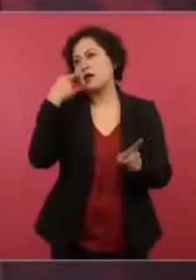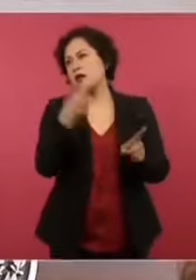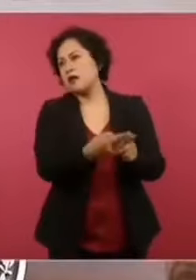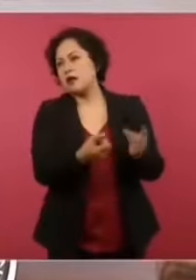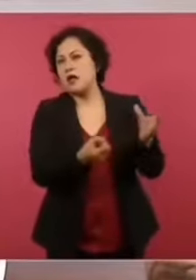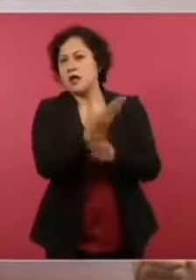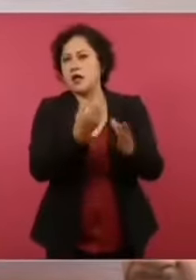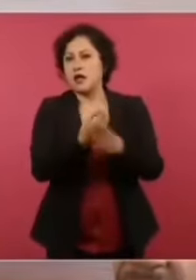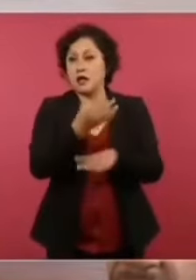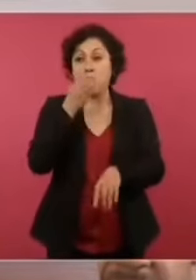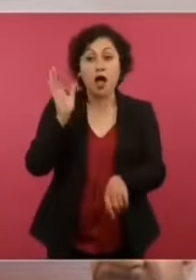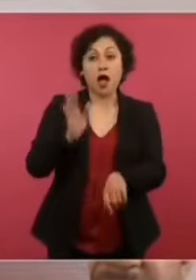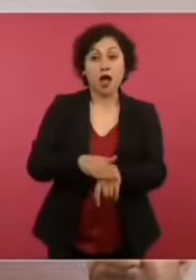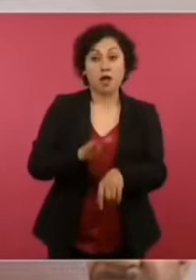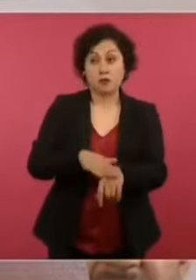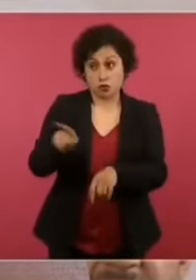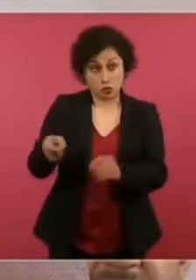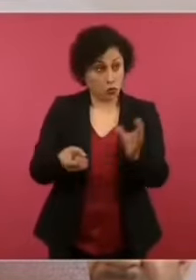inicia un proceso.